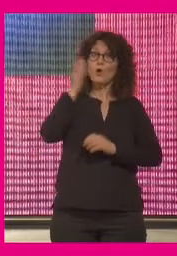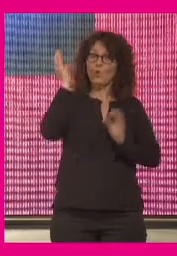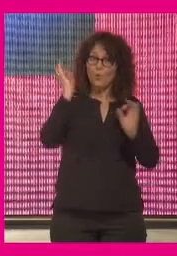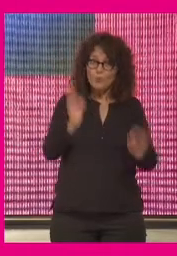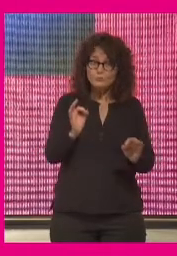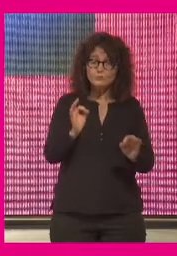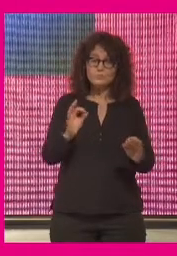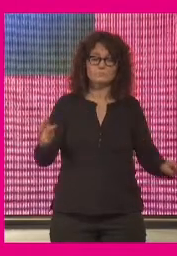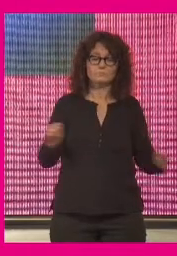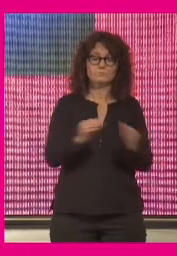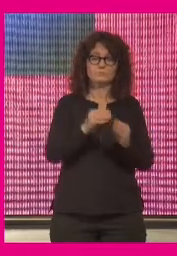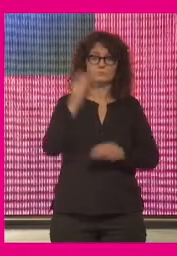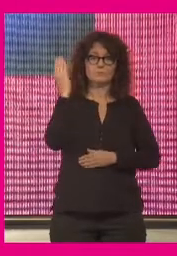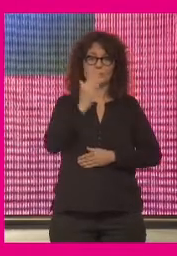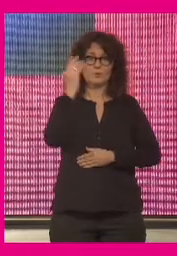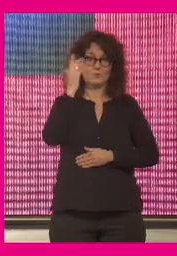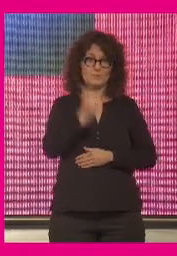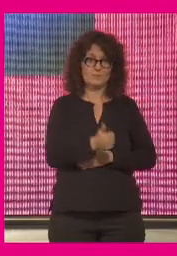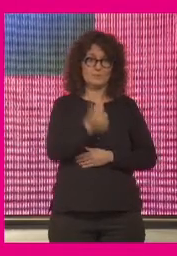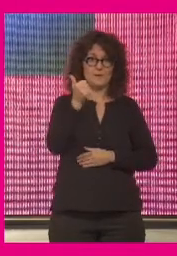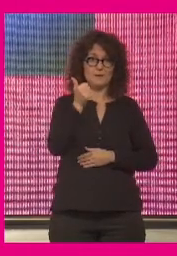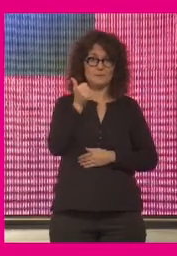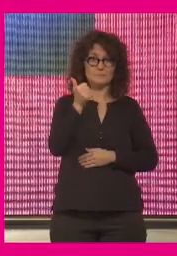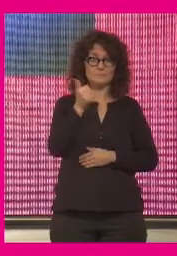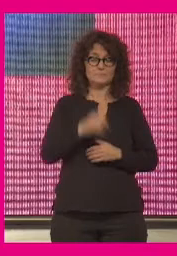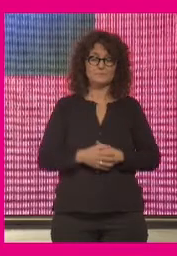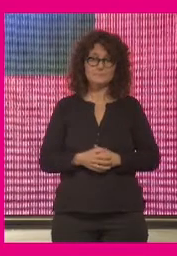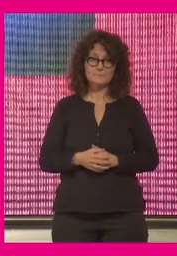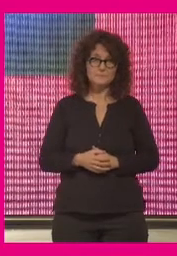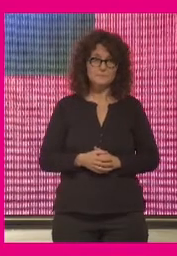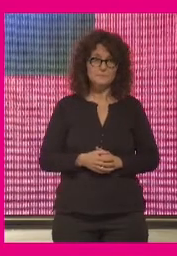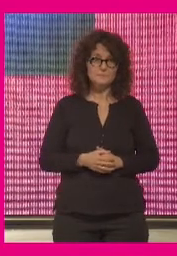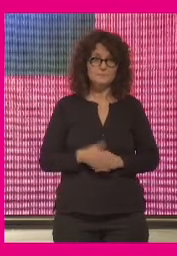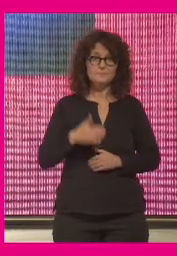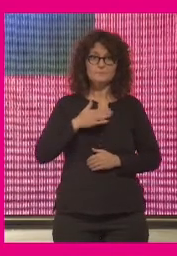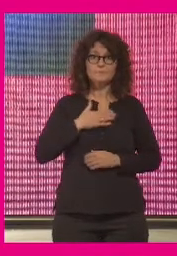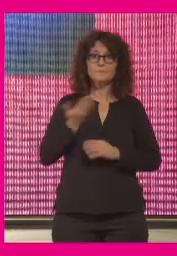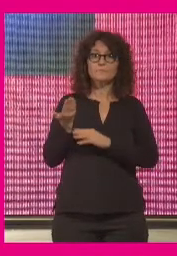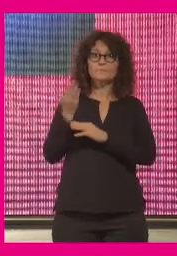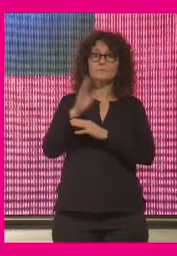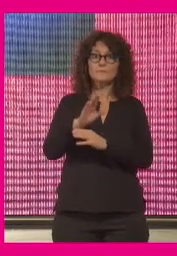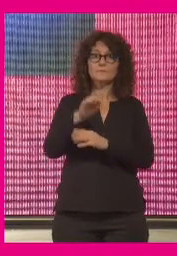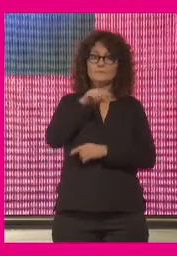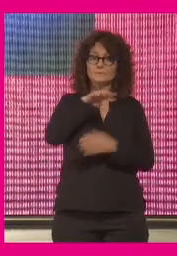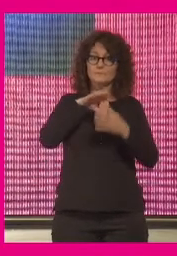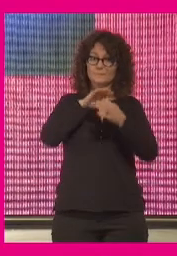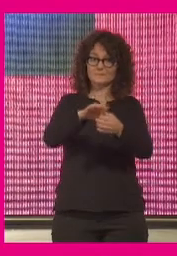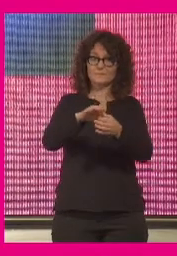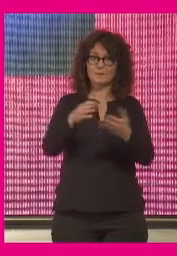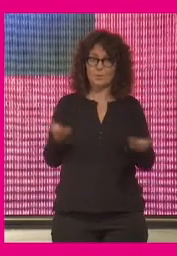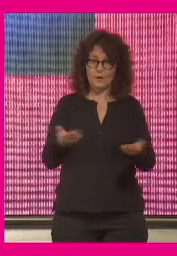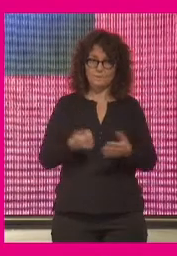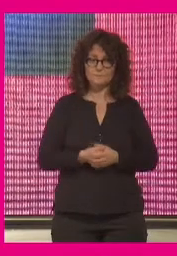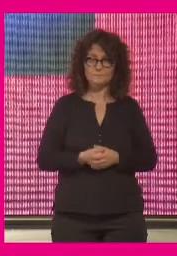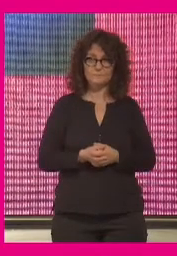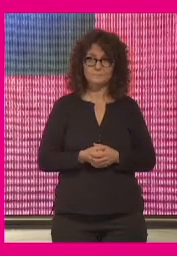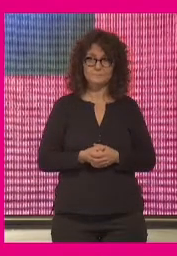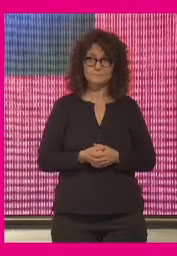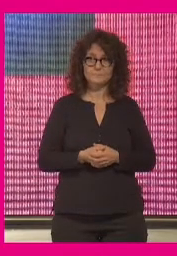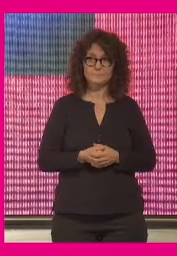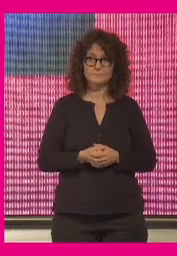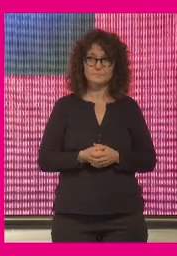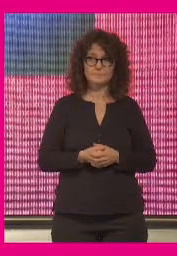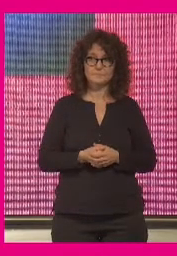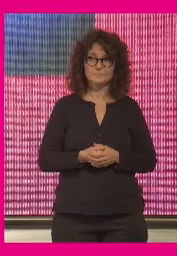a la hora de llevar a cabo las estrategias de identificación mi propuesta en este campo sería que